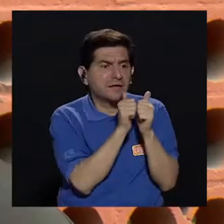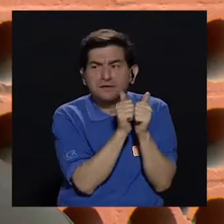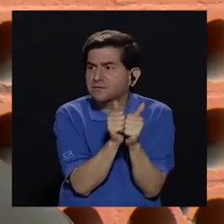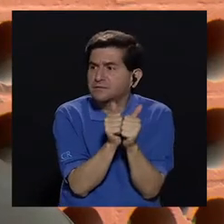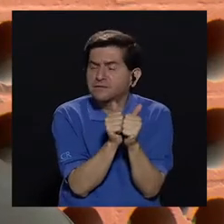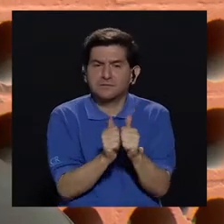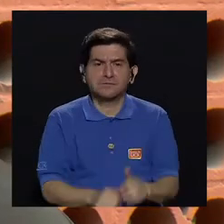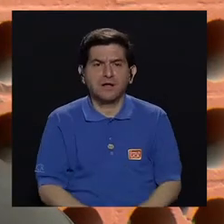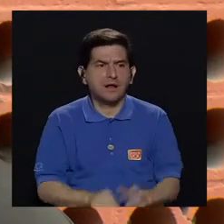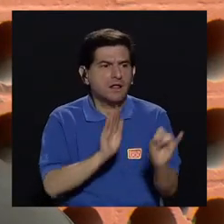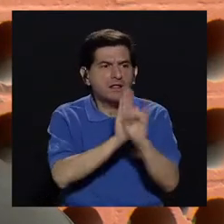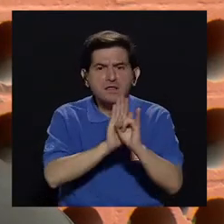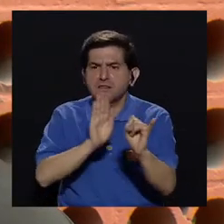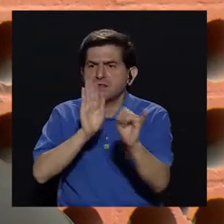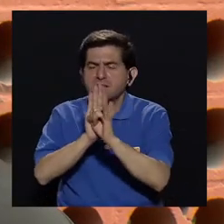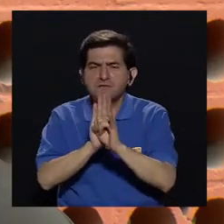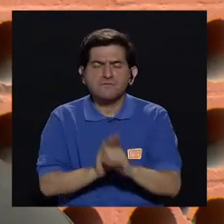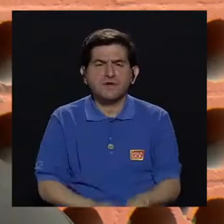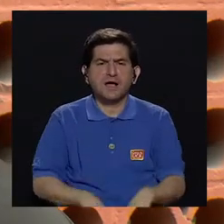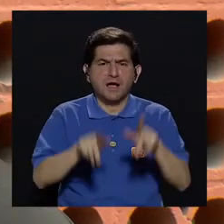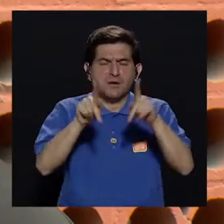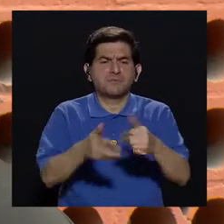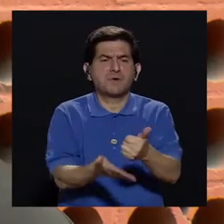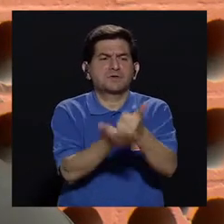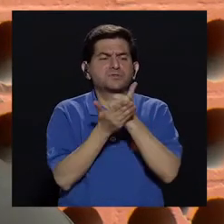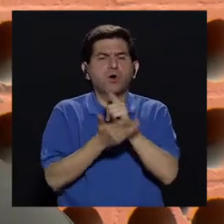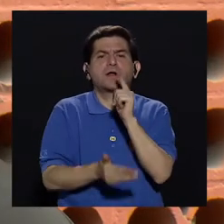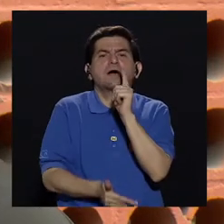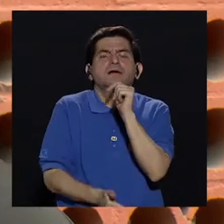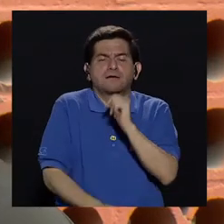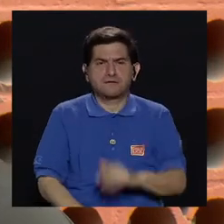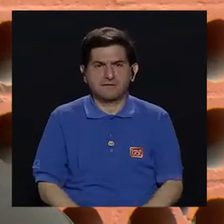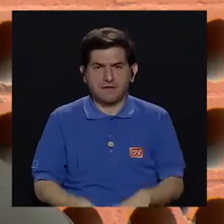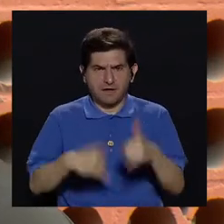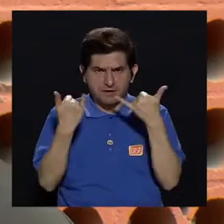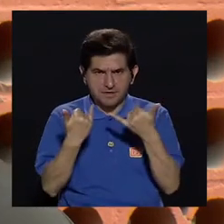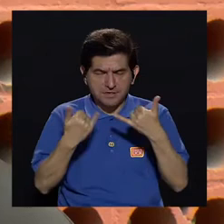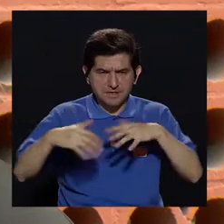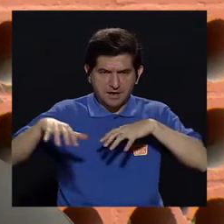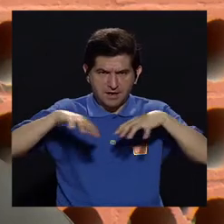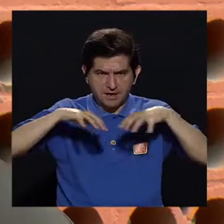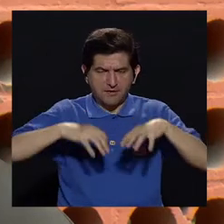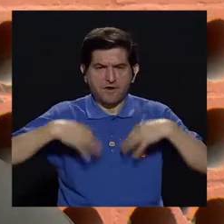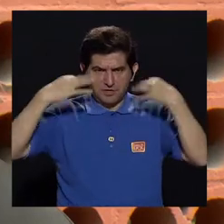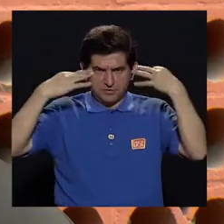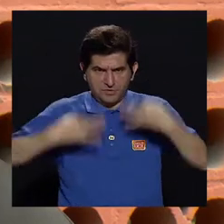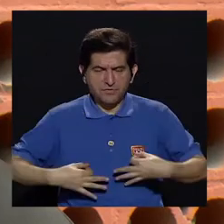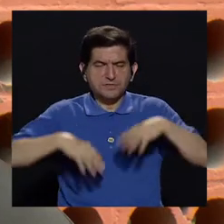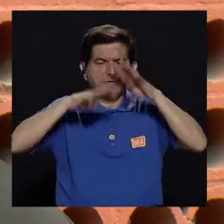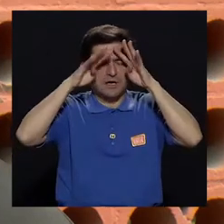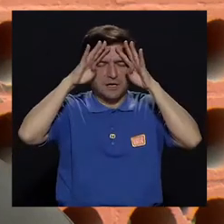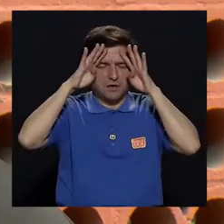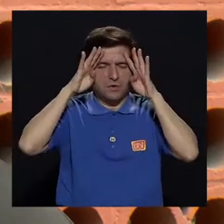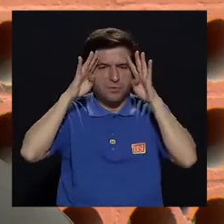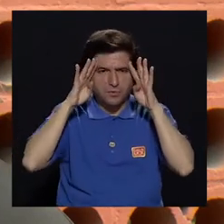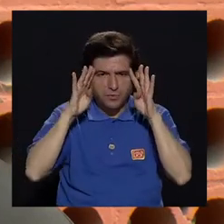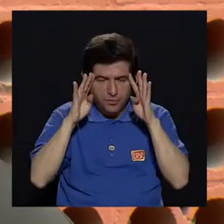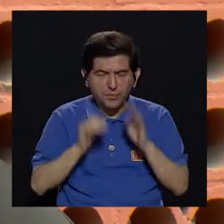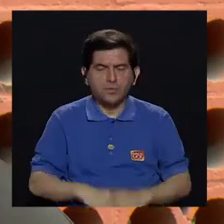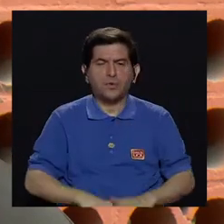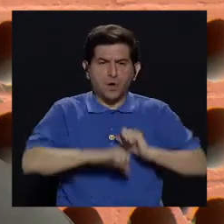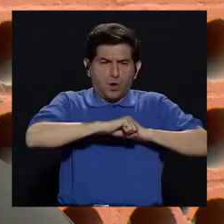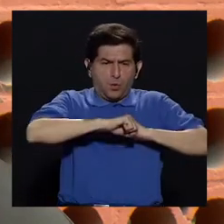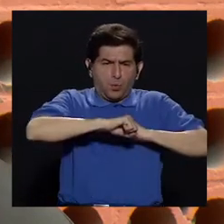va a tratar de identificar quién puede brindarle ayuda a nivel ya de reacciones fisiológicas y sudoración,